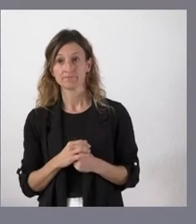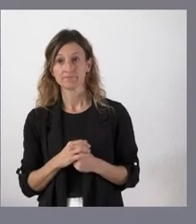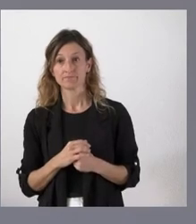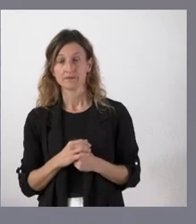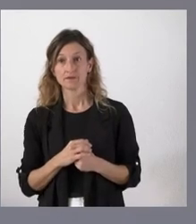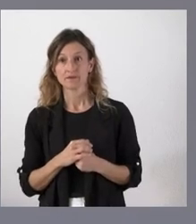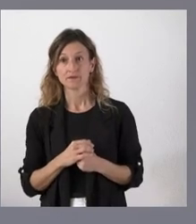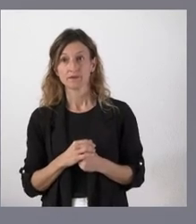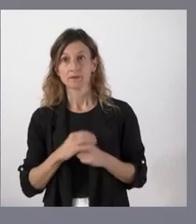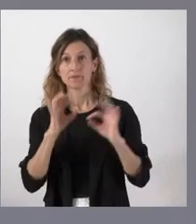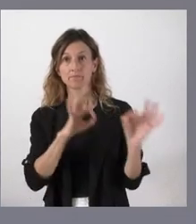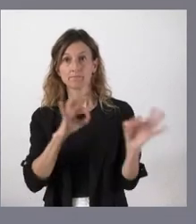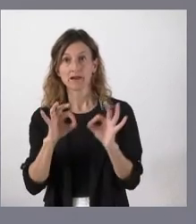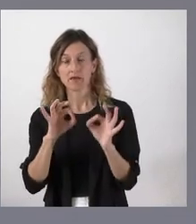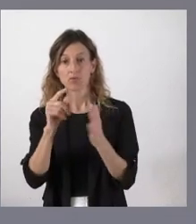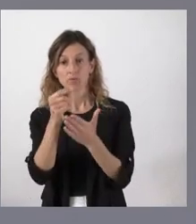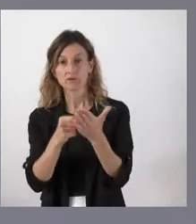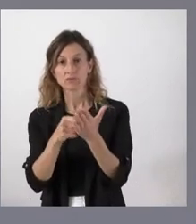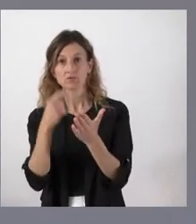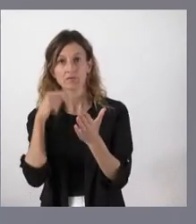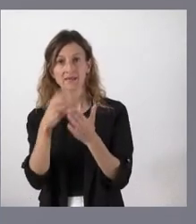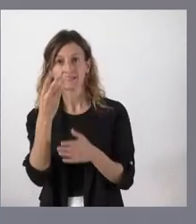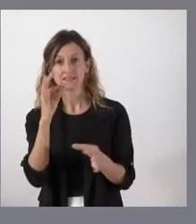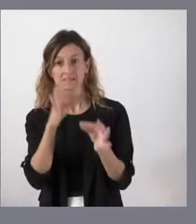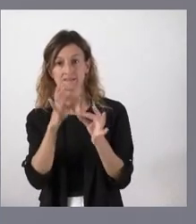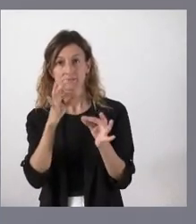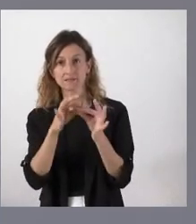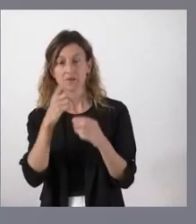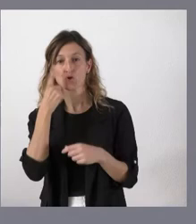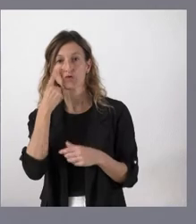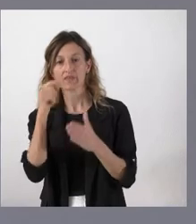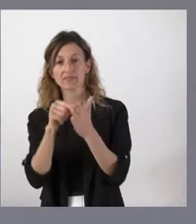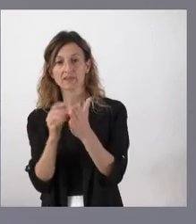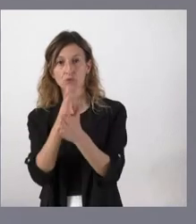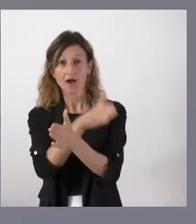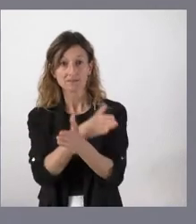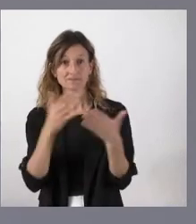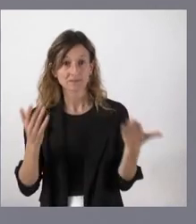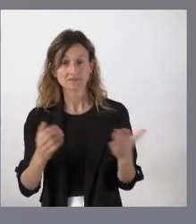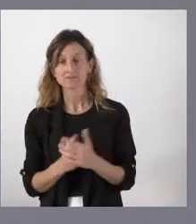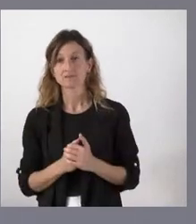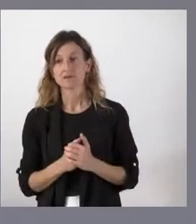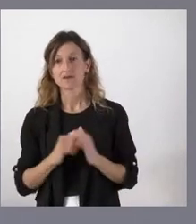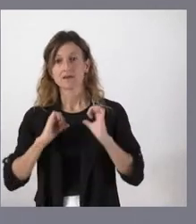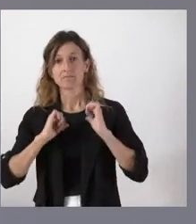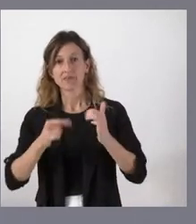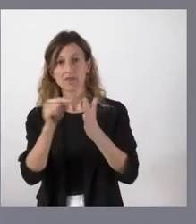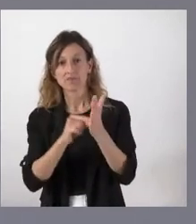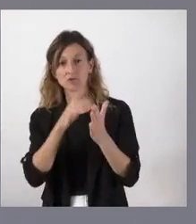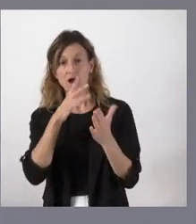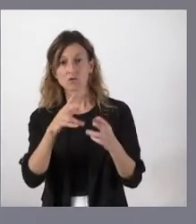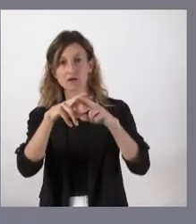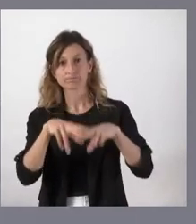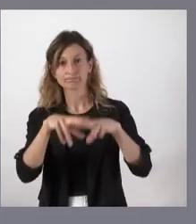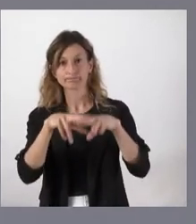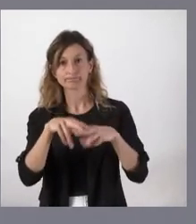estaba previsto que el presupuesto del Estado se hubiera presentado el día 30 de septiembre y hubiéramos conocido los datos con anterioridad. Comenzaremos a analizar los datos ahora una vez